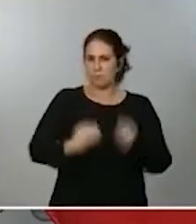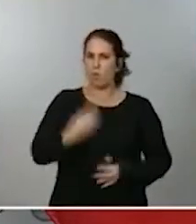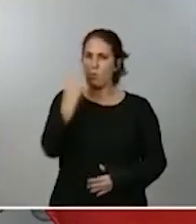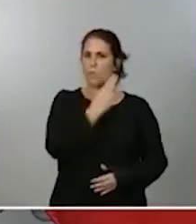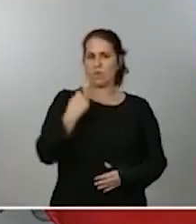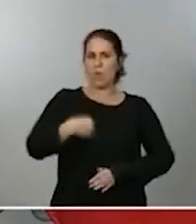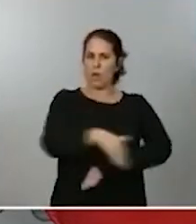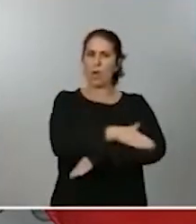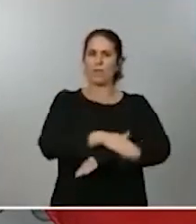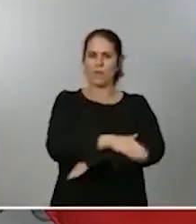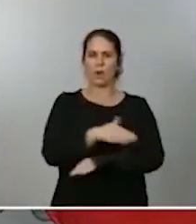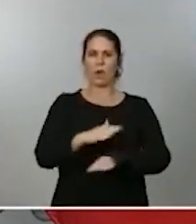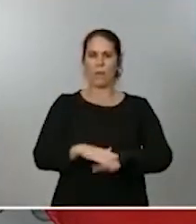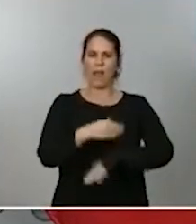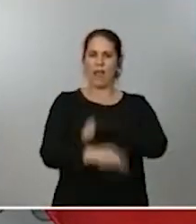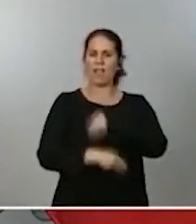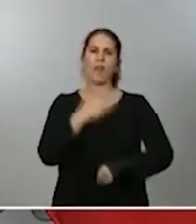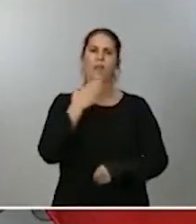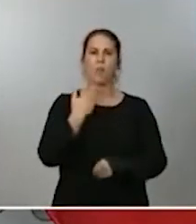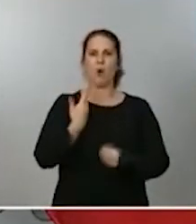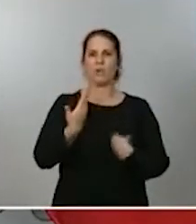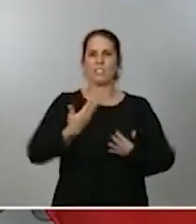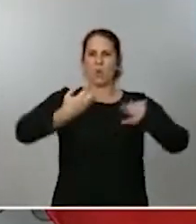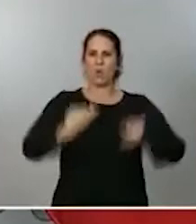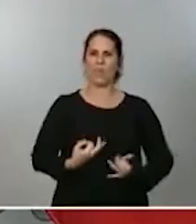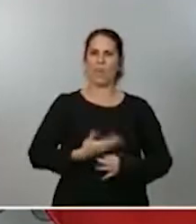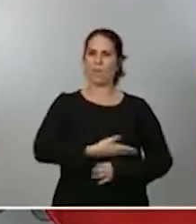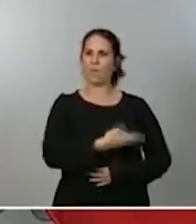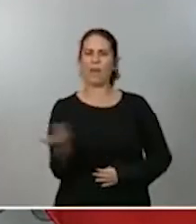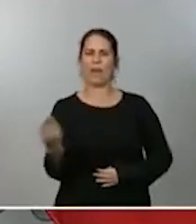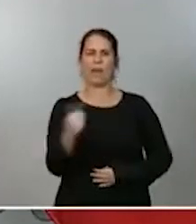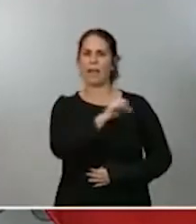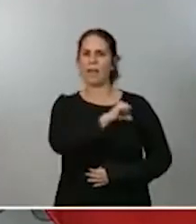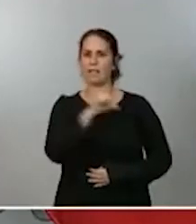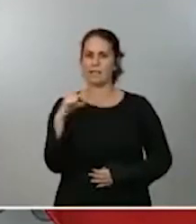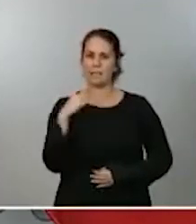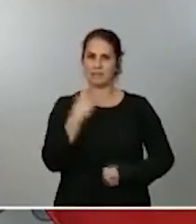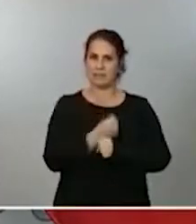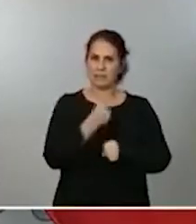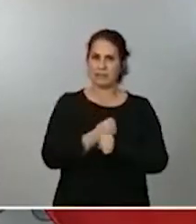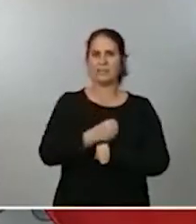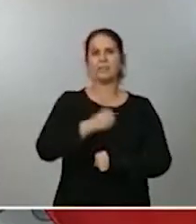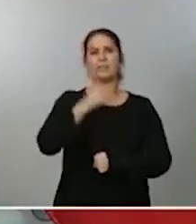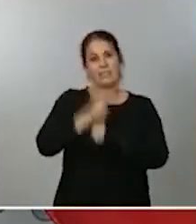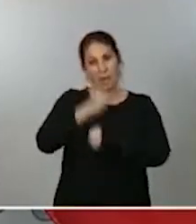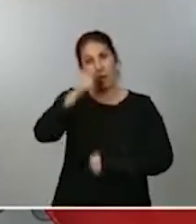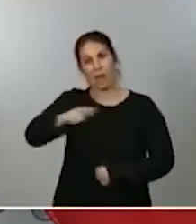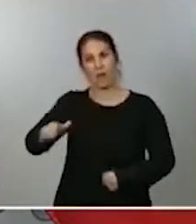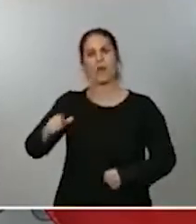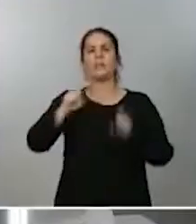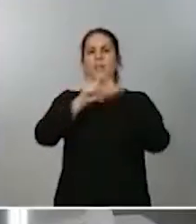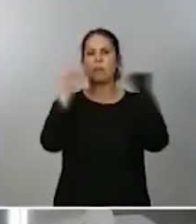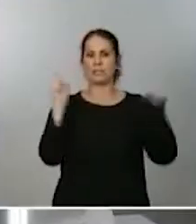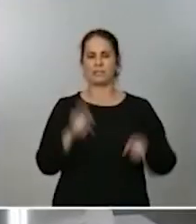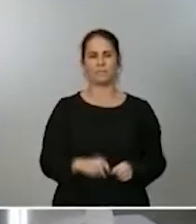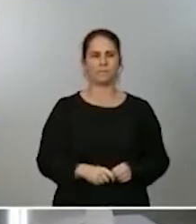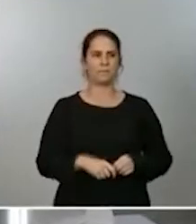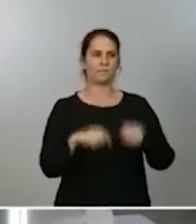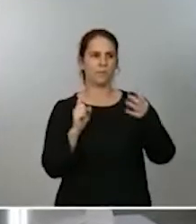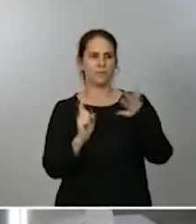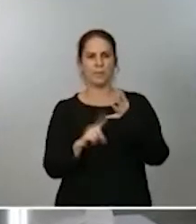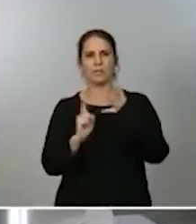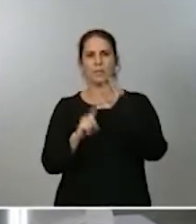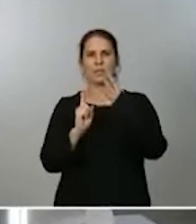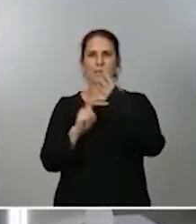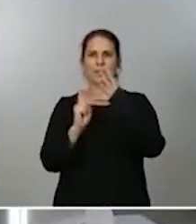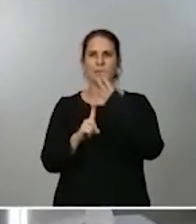como red de seguridad para trabajadores, autónomos y empresas. En cuarto lugar, el Consejo de Ministros ha aprobado